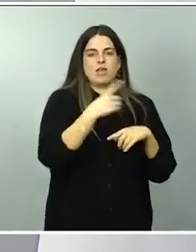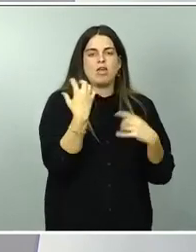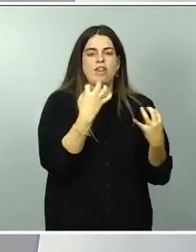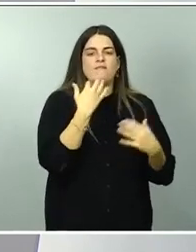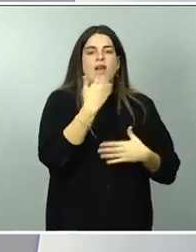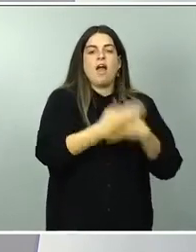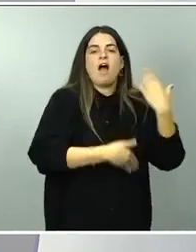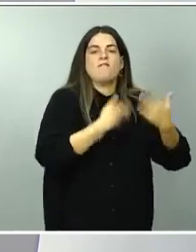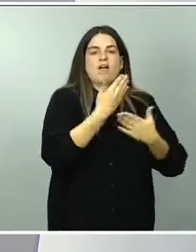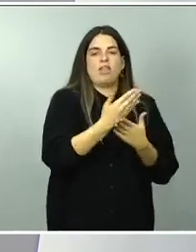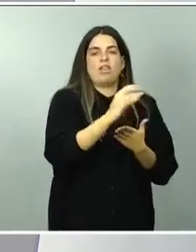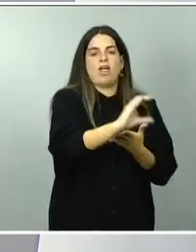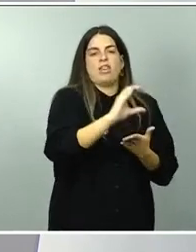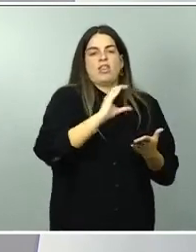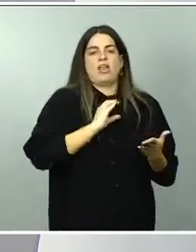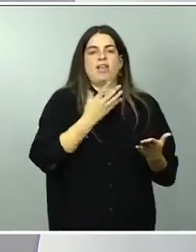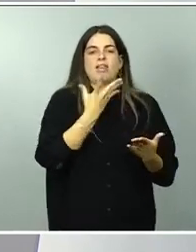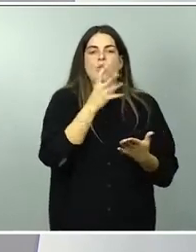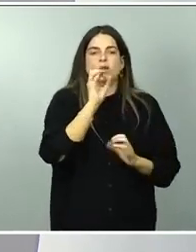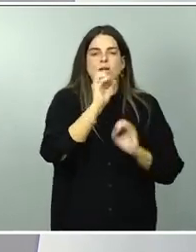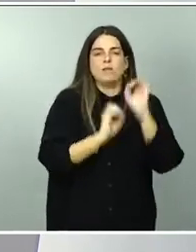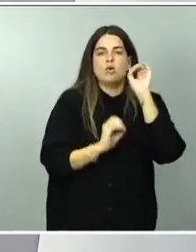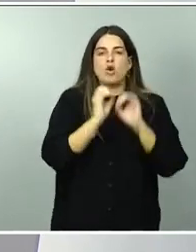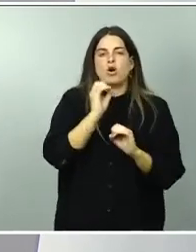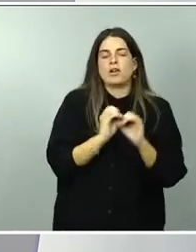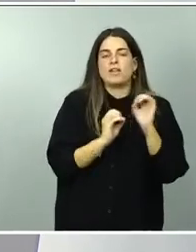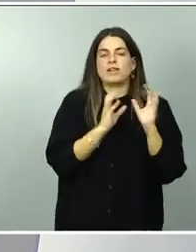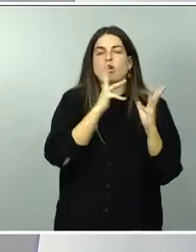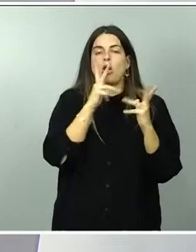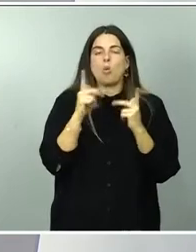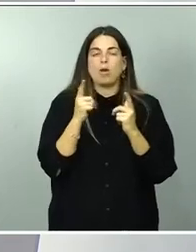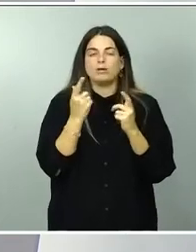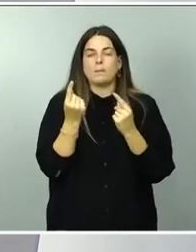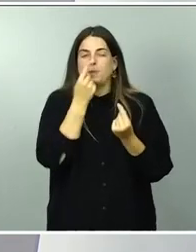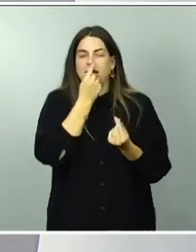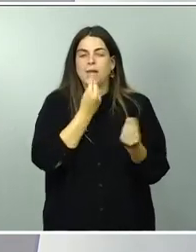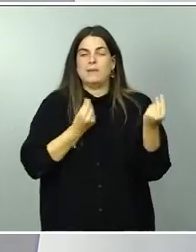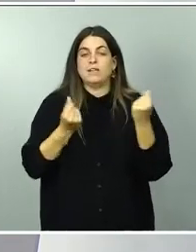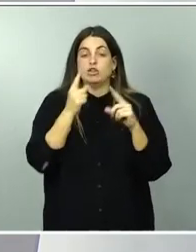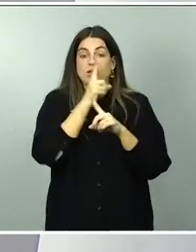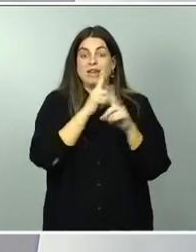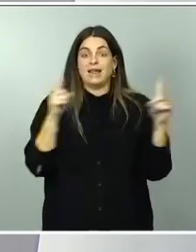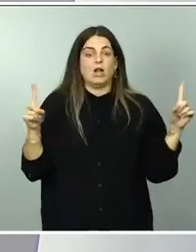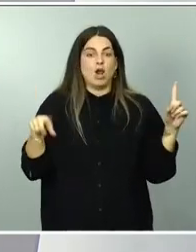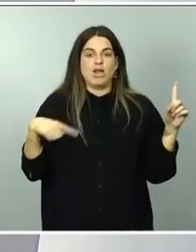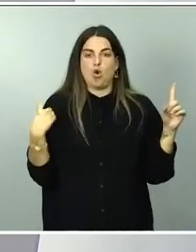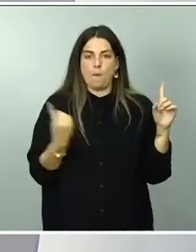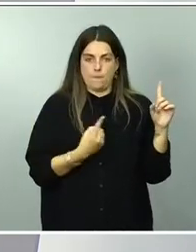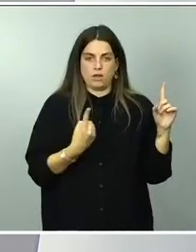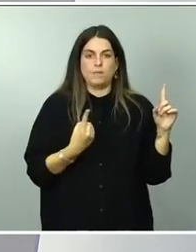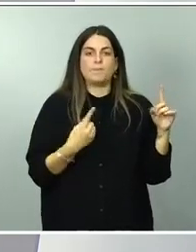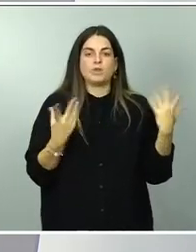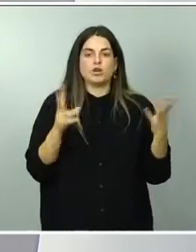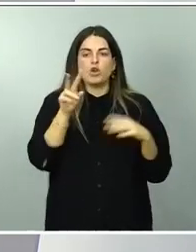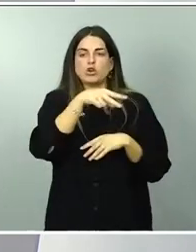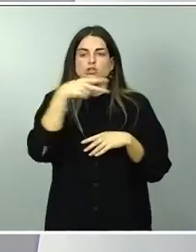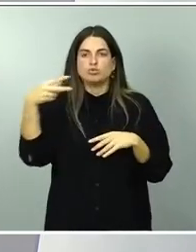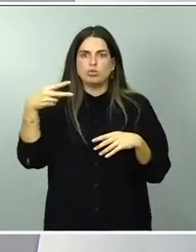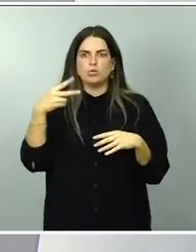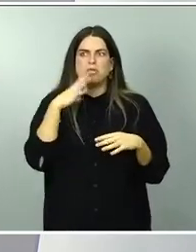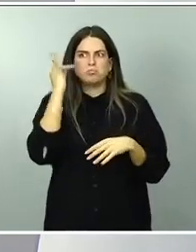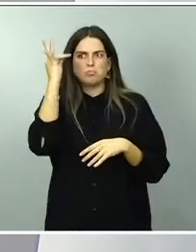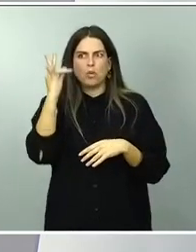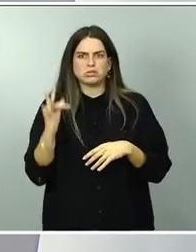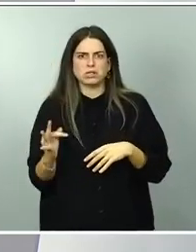50% de la cuota prevista para todo el año. Y puedo decirles que los resultados son muy positivos.